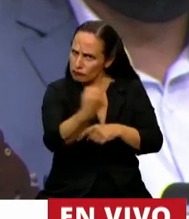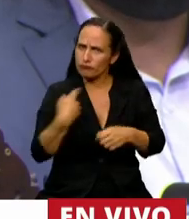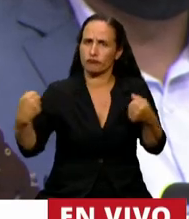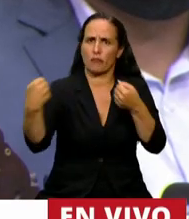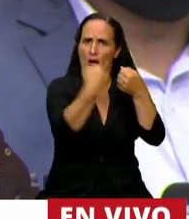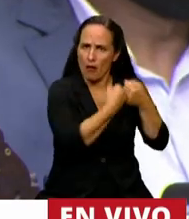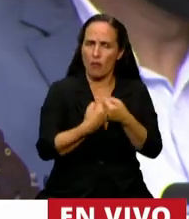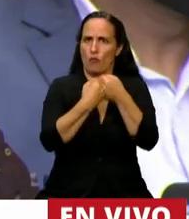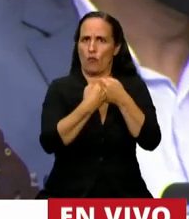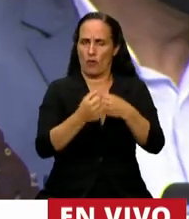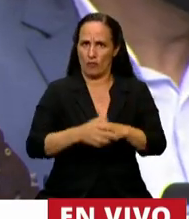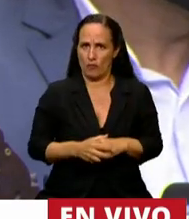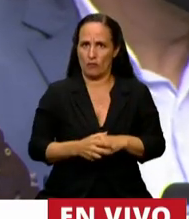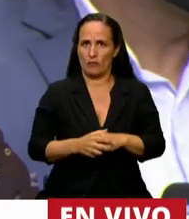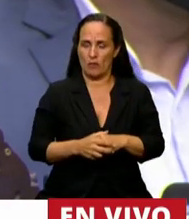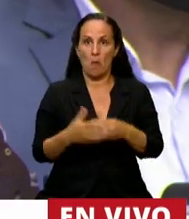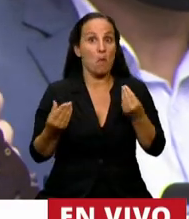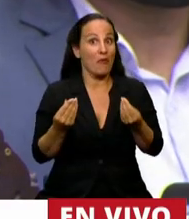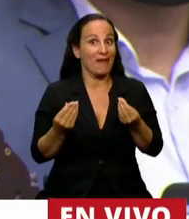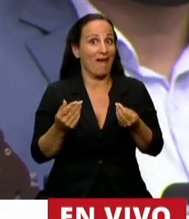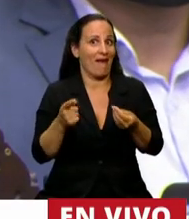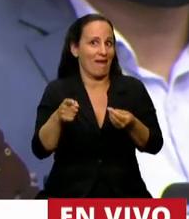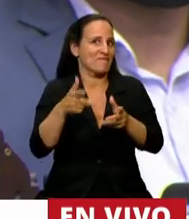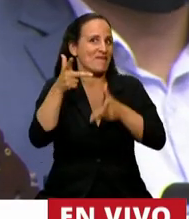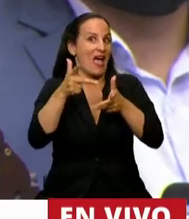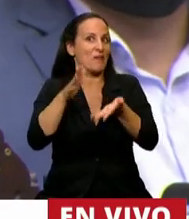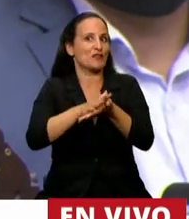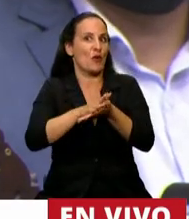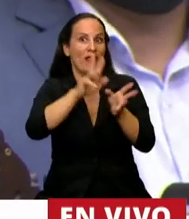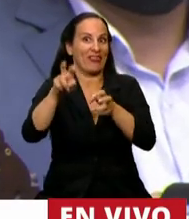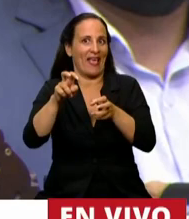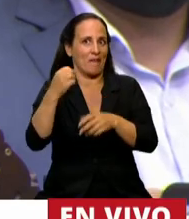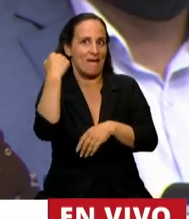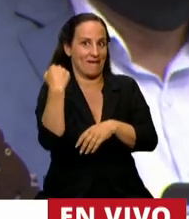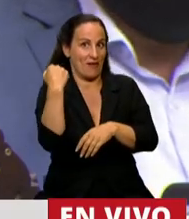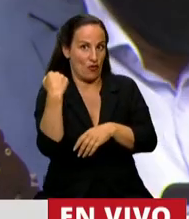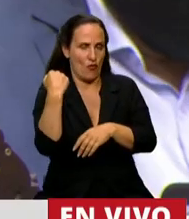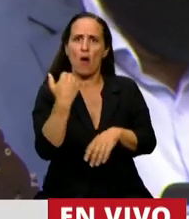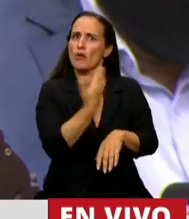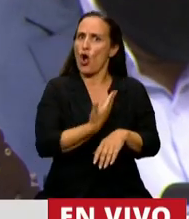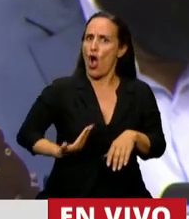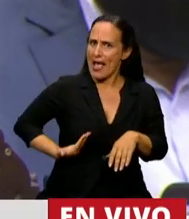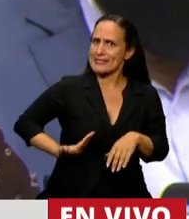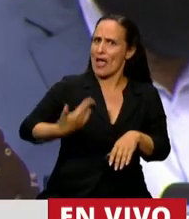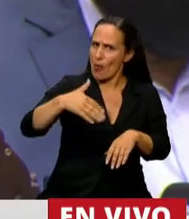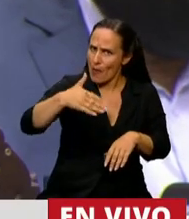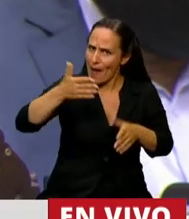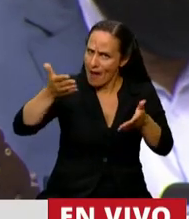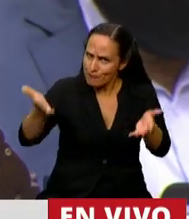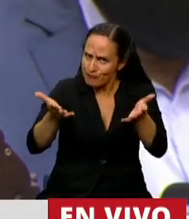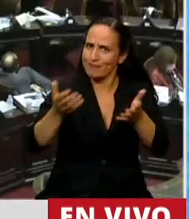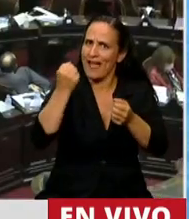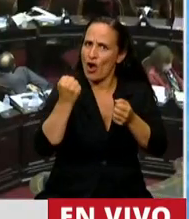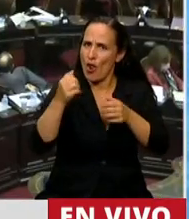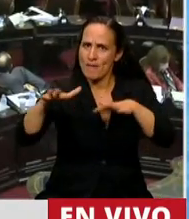estamos hablando de una actividad económica que desde el Estado va a permitir reactivar la economía,